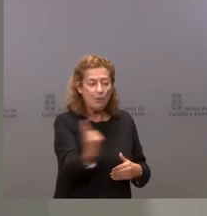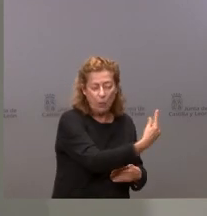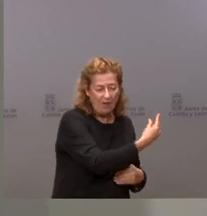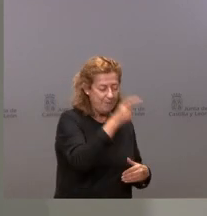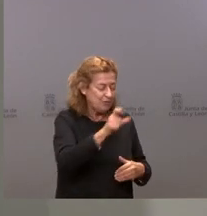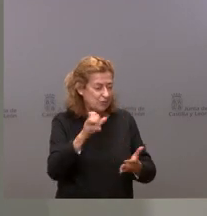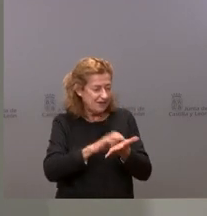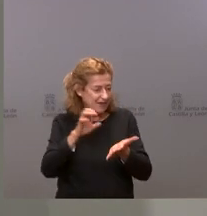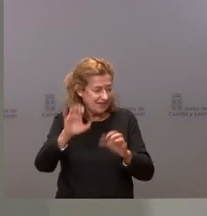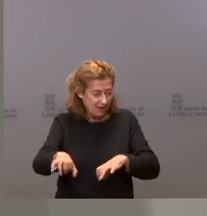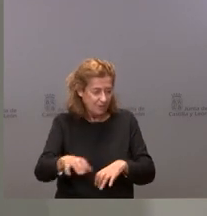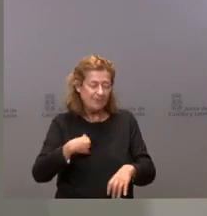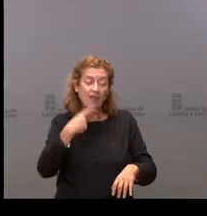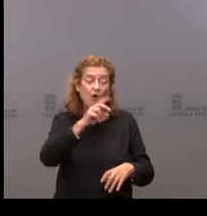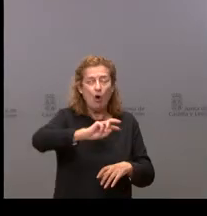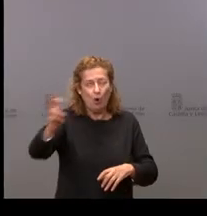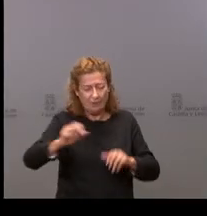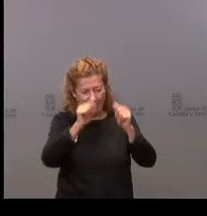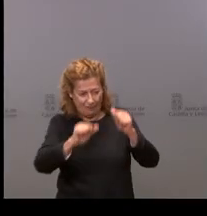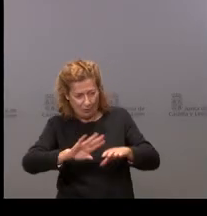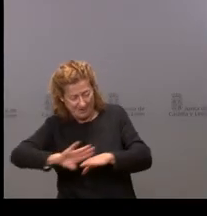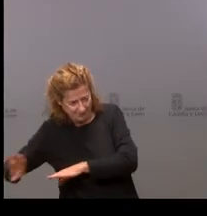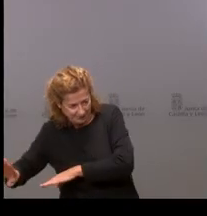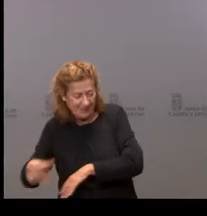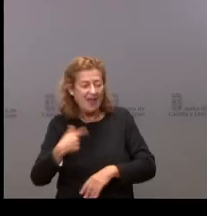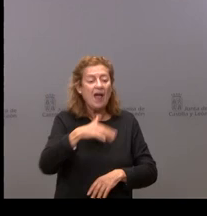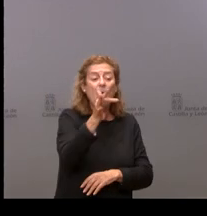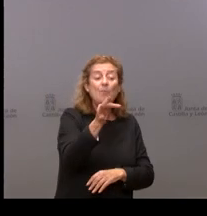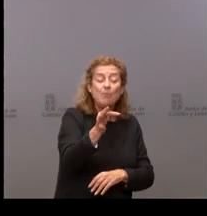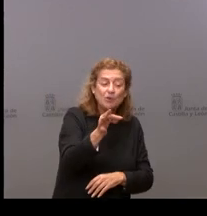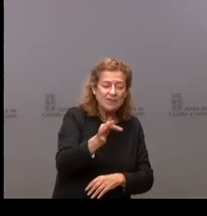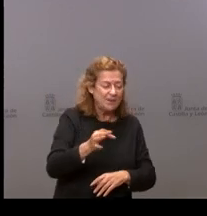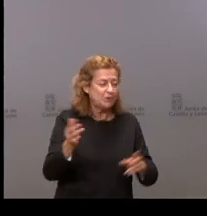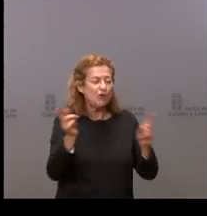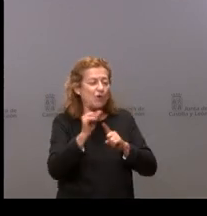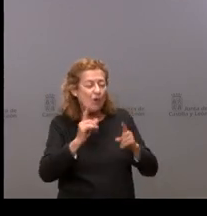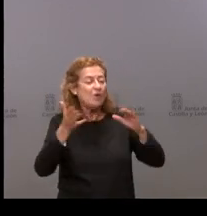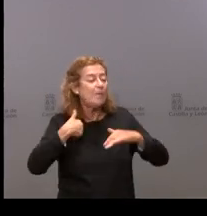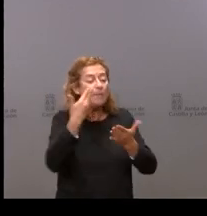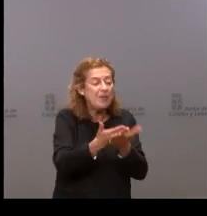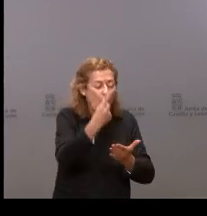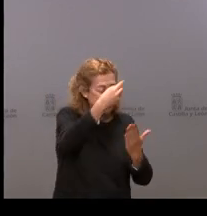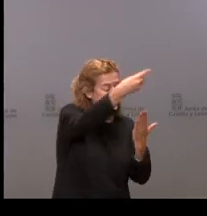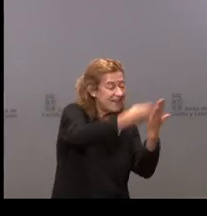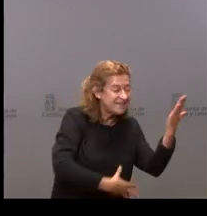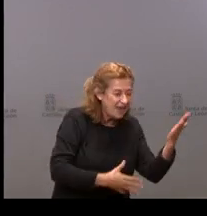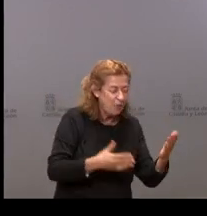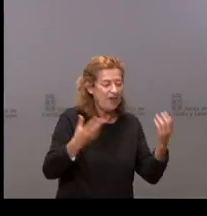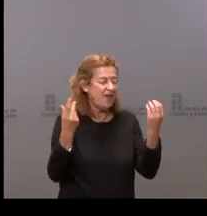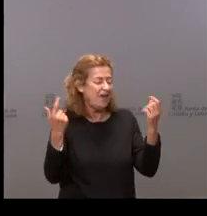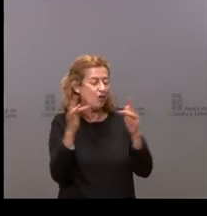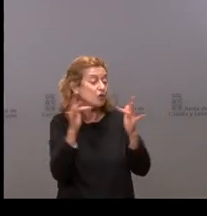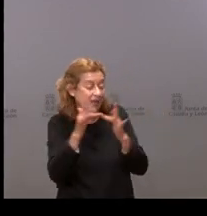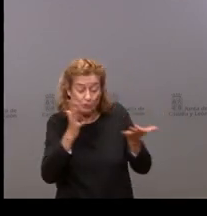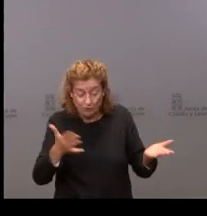personas de Castiglione. Se lo digo de otra manera. A los positivos no se les pide un listado de contactos estrechos, de manera que los rastreadores no